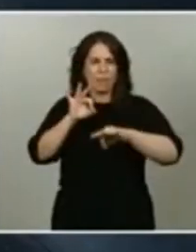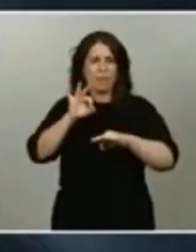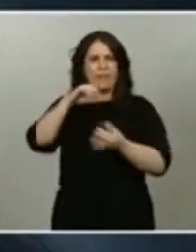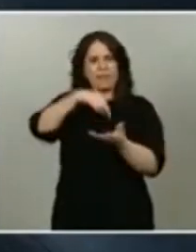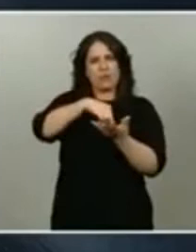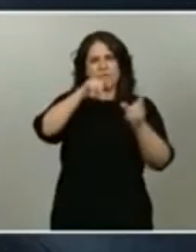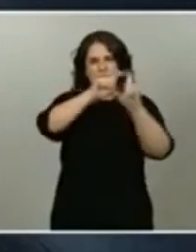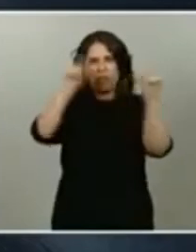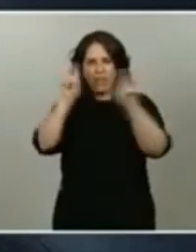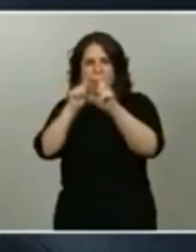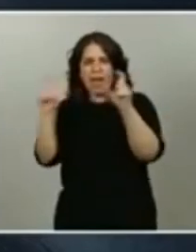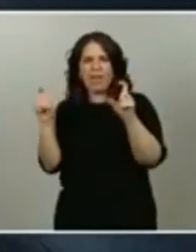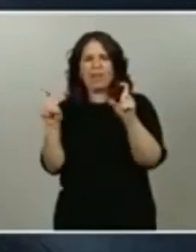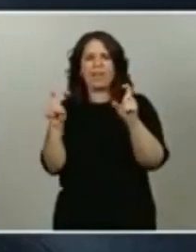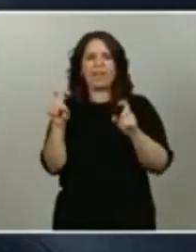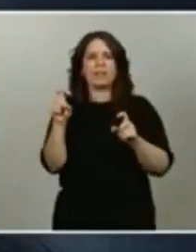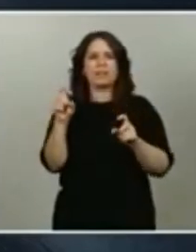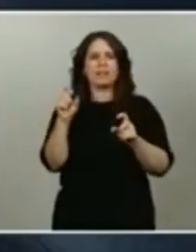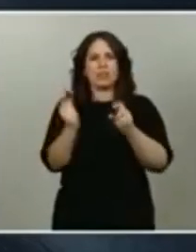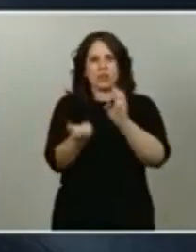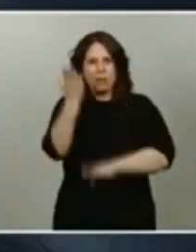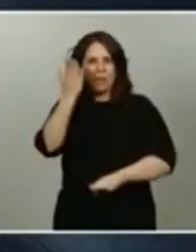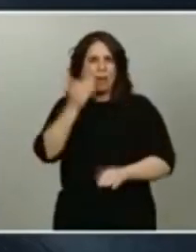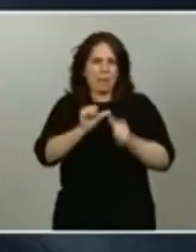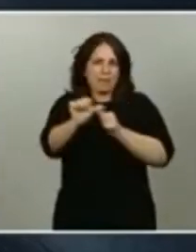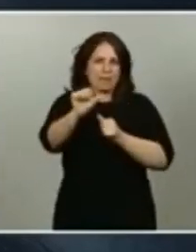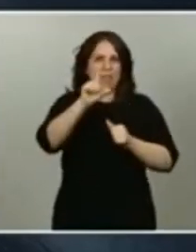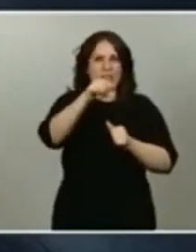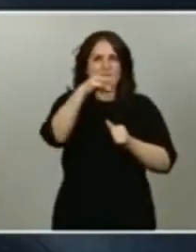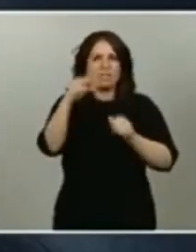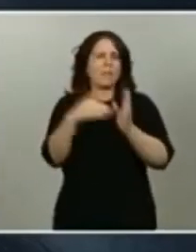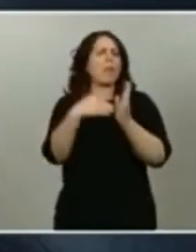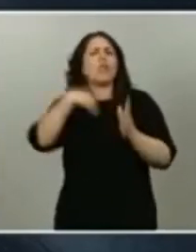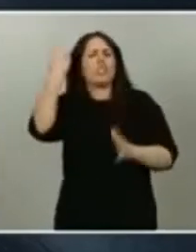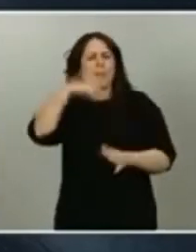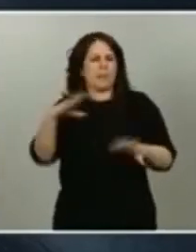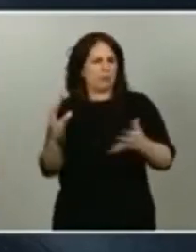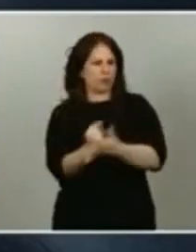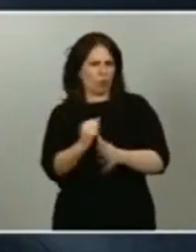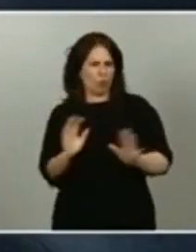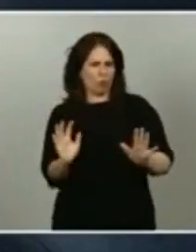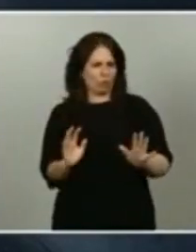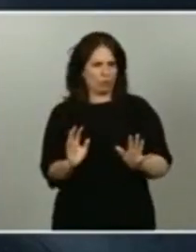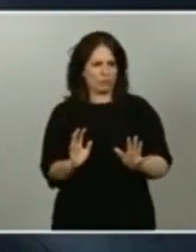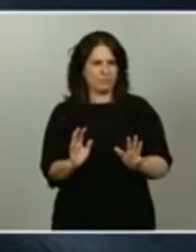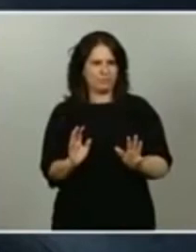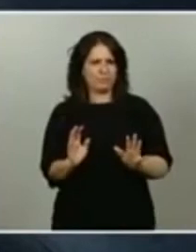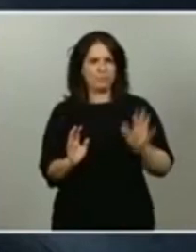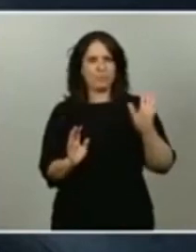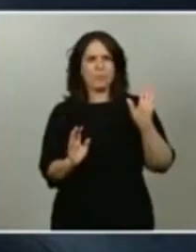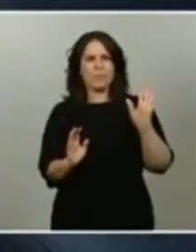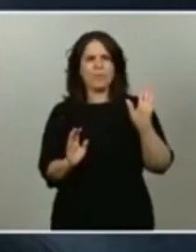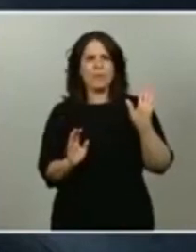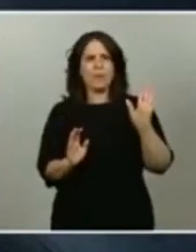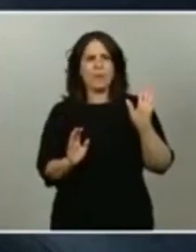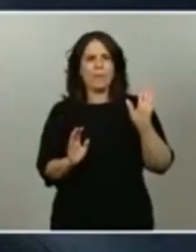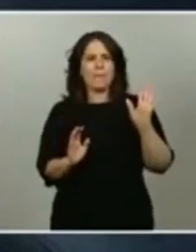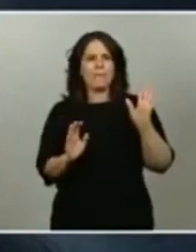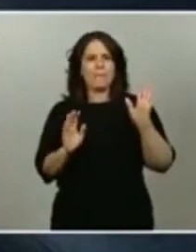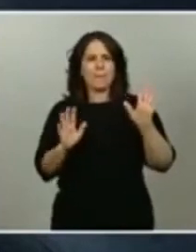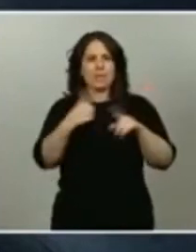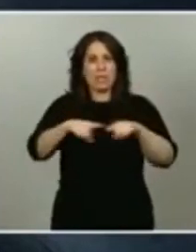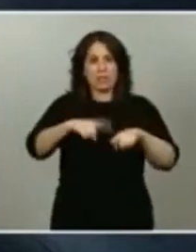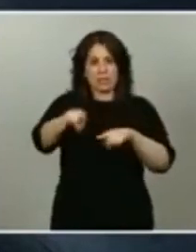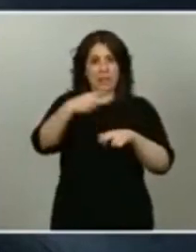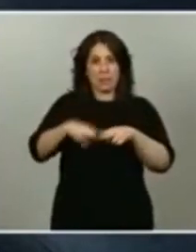subida a partir de 130.000 bueno, nos lo sabemos todos pero esa esa cosa concreta de la política fiscal ¿se mantiene o no?